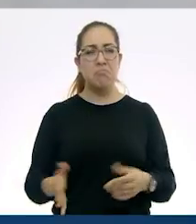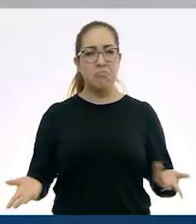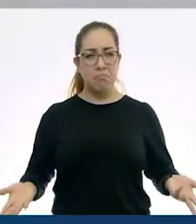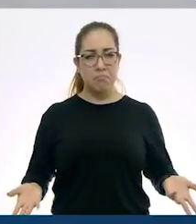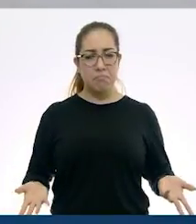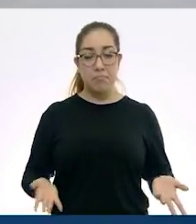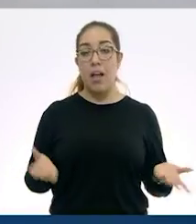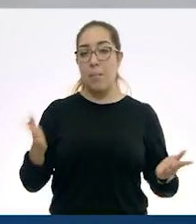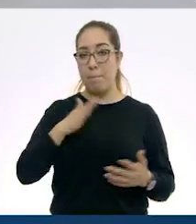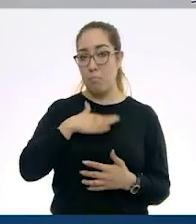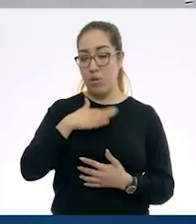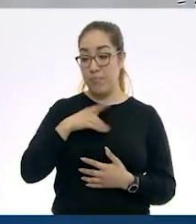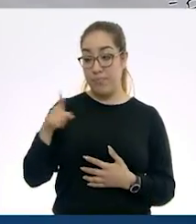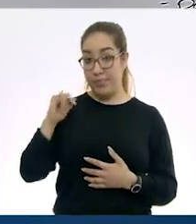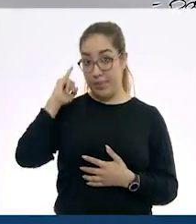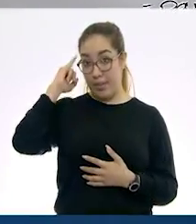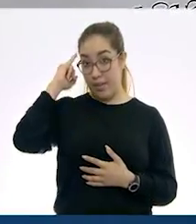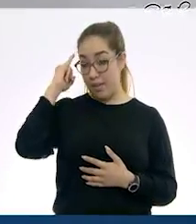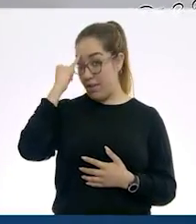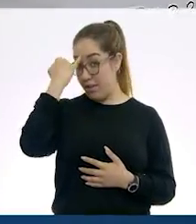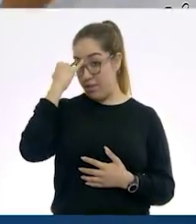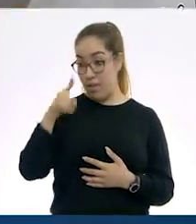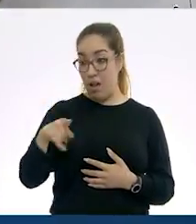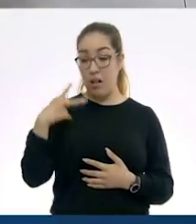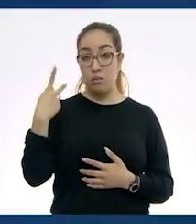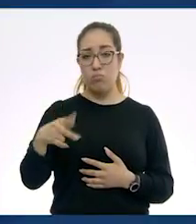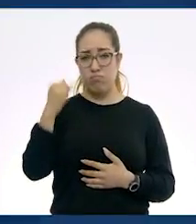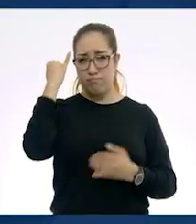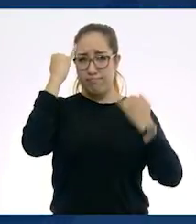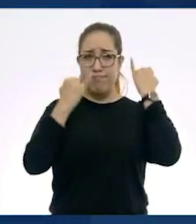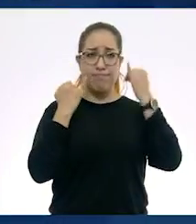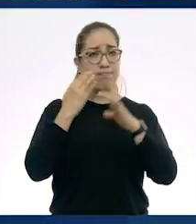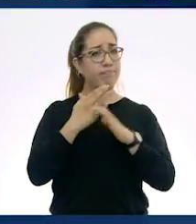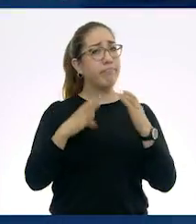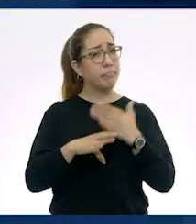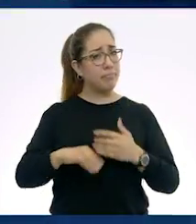En la India surgieron cosas muy interesantes, como por ejemplo,